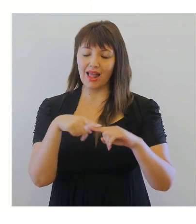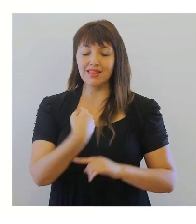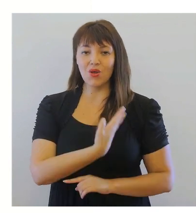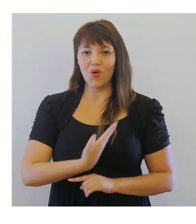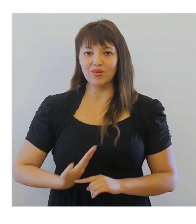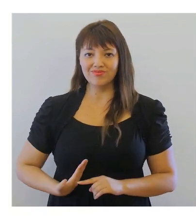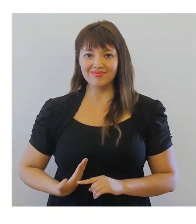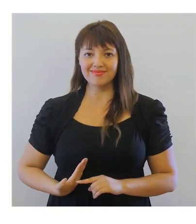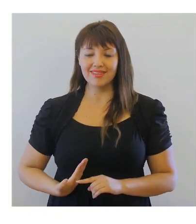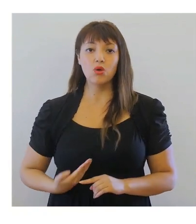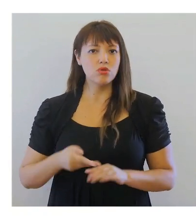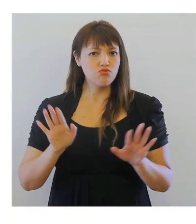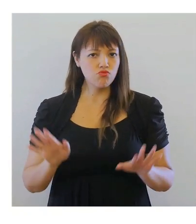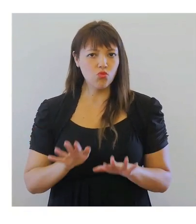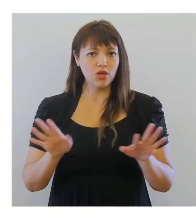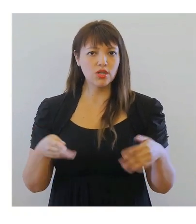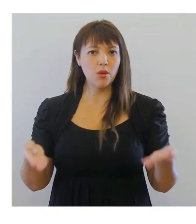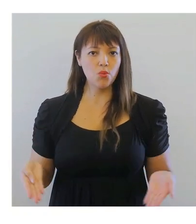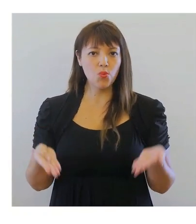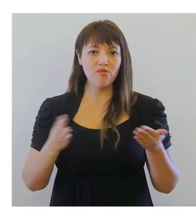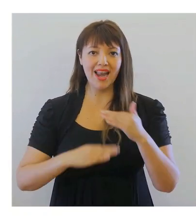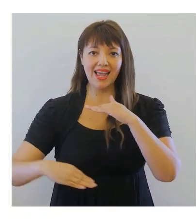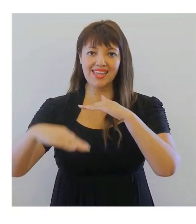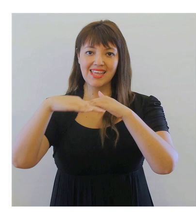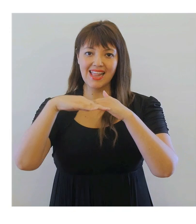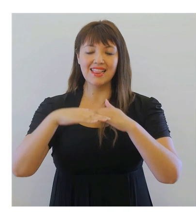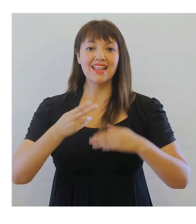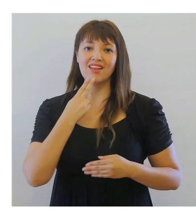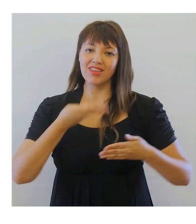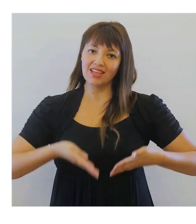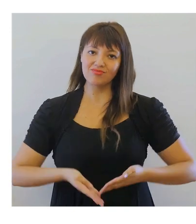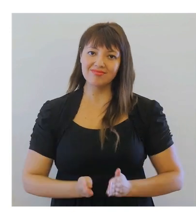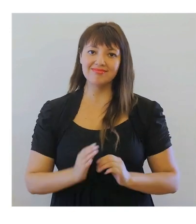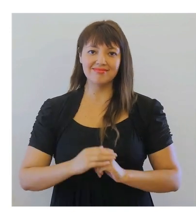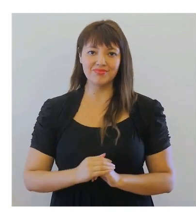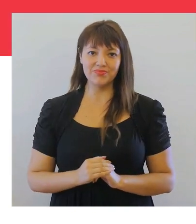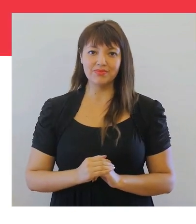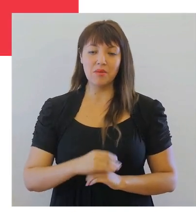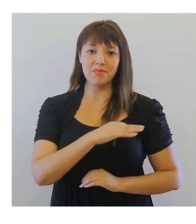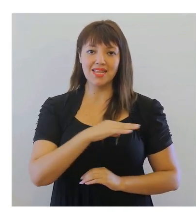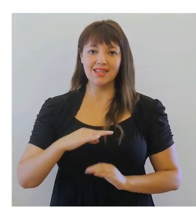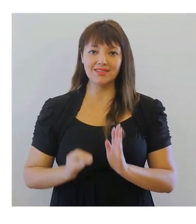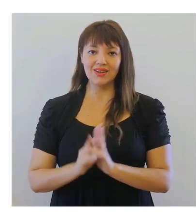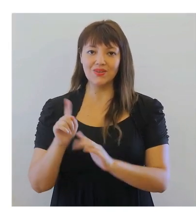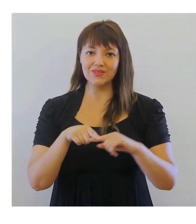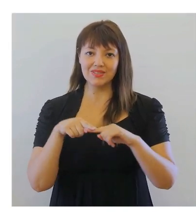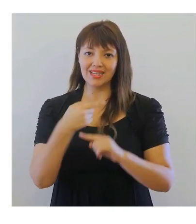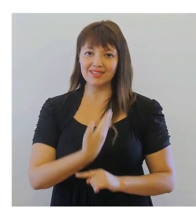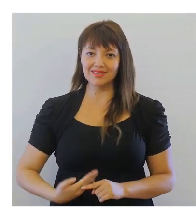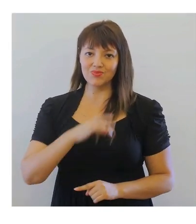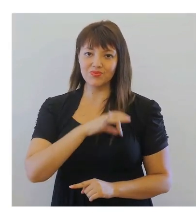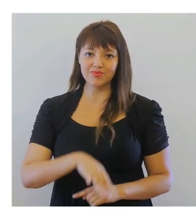Estado de Chile. Un esfuerzo que promueve la equidad desde el comienzo de la vida. Ministerio de Desarrollo